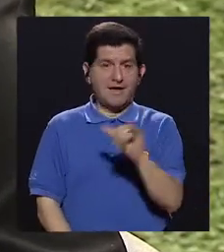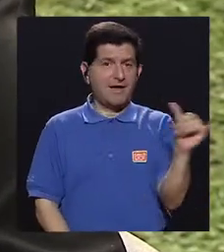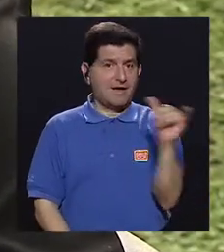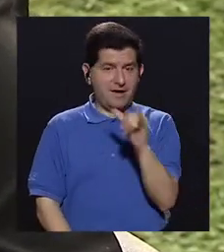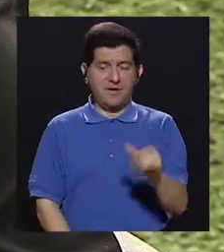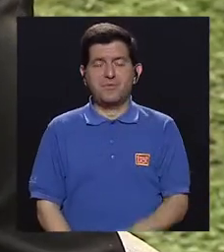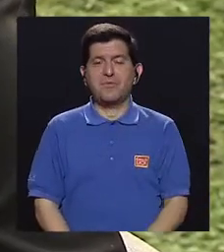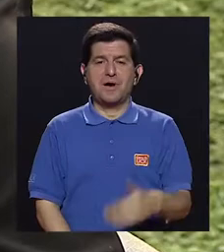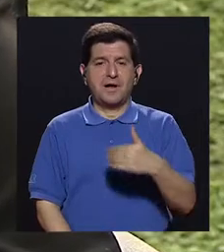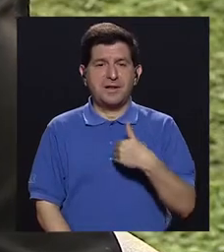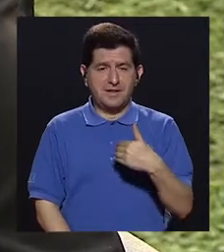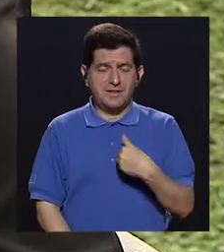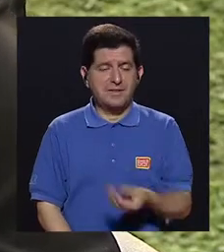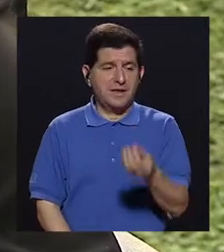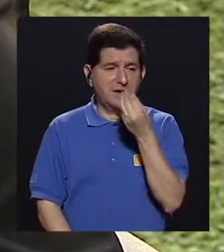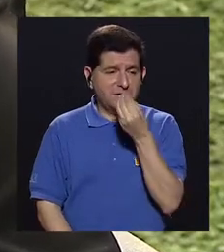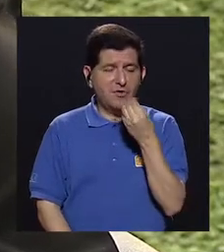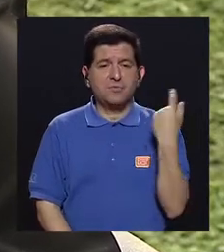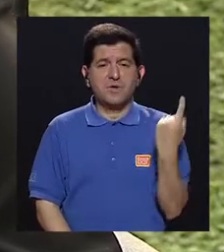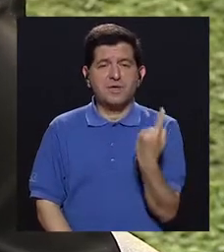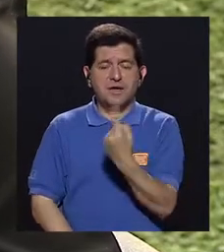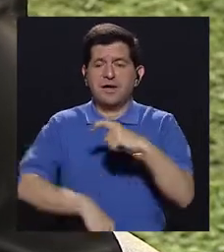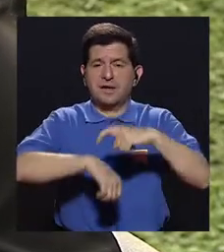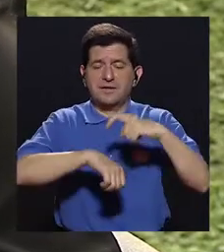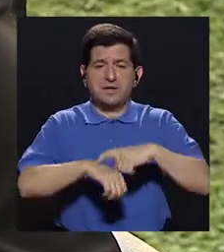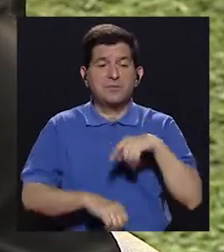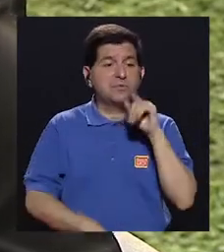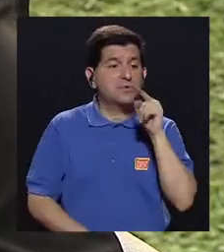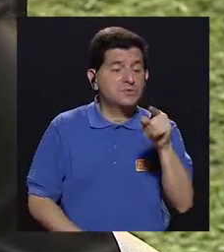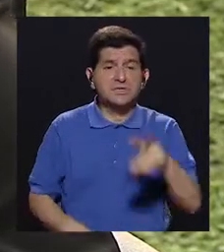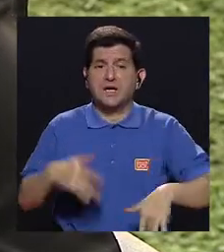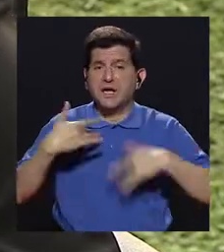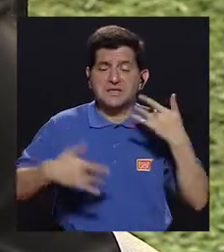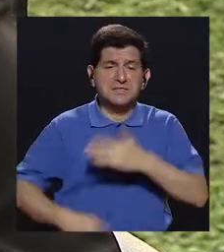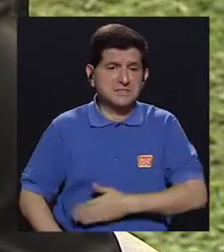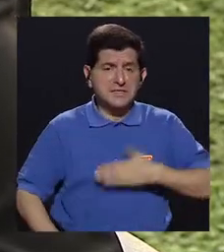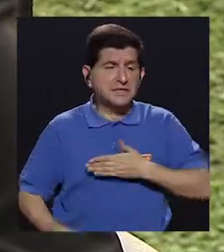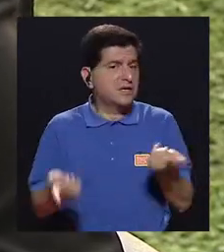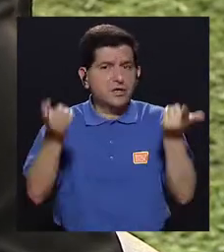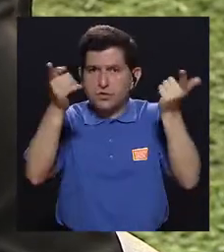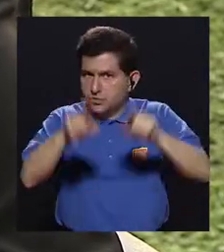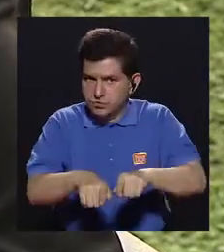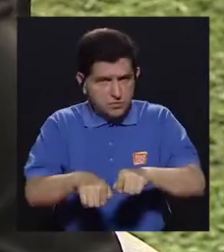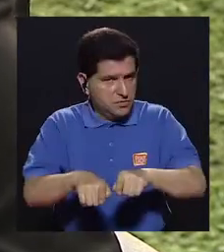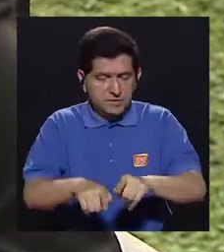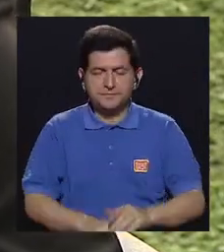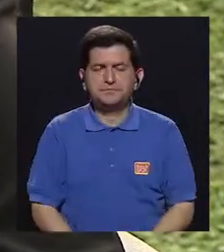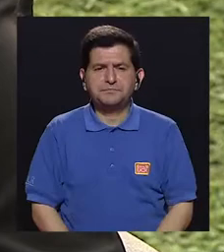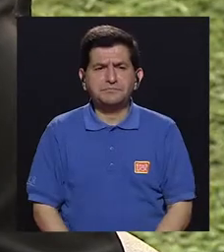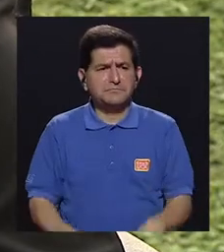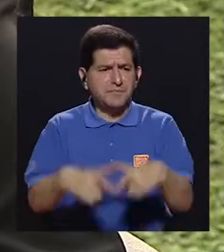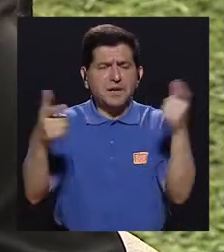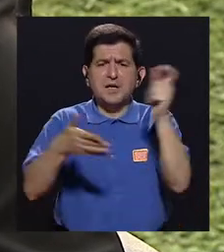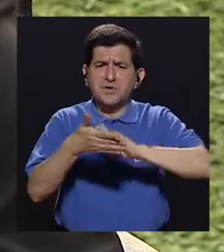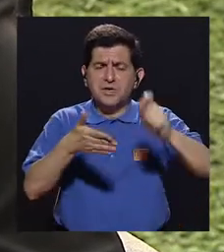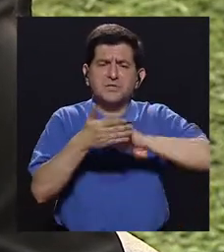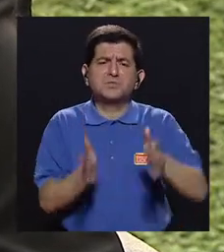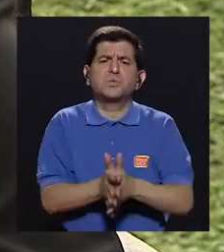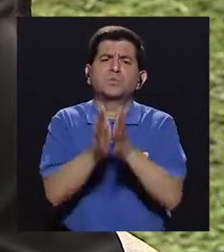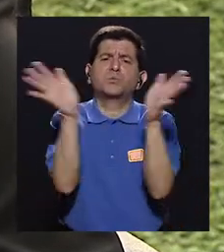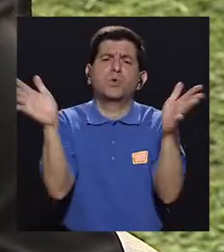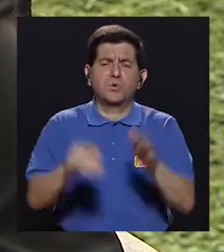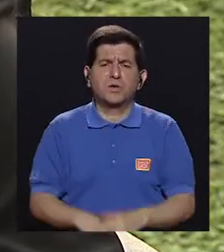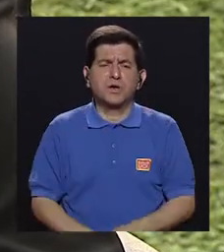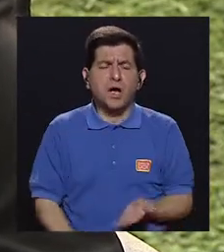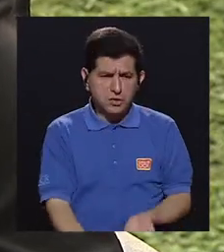que merienda para cada recreo, como si en la escuela pasara hambre y en realidad eso no sucede. La mayoría de escuelas